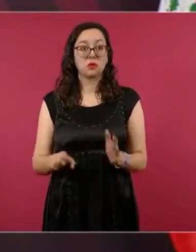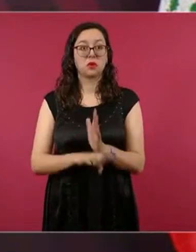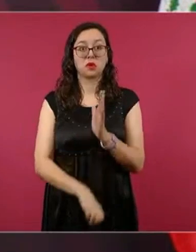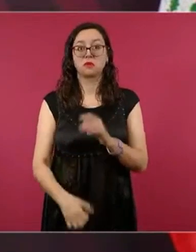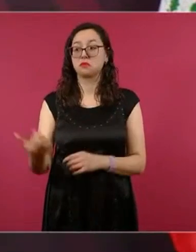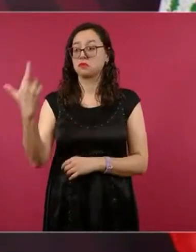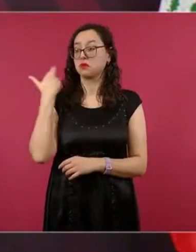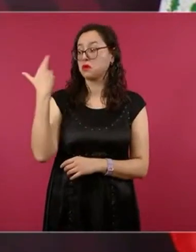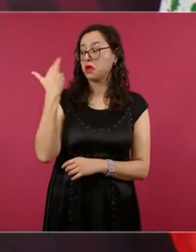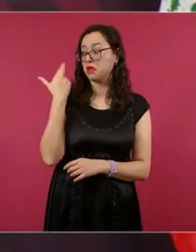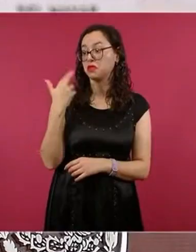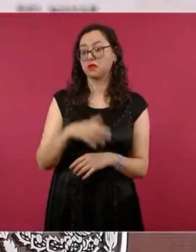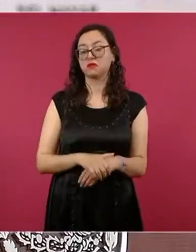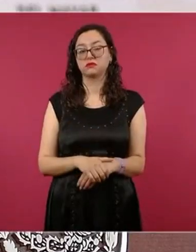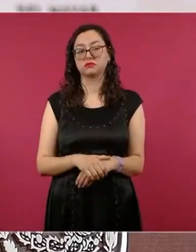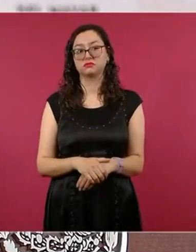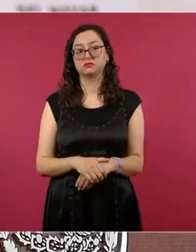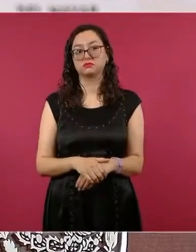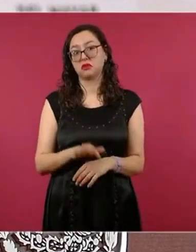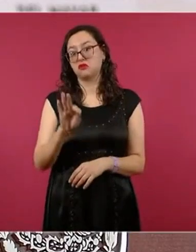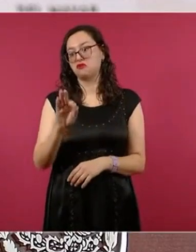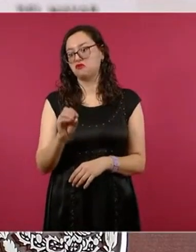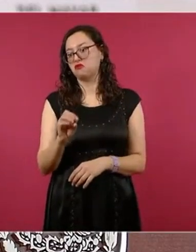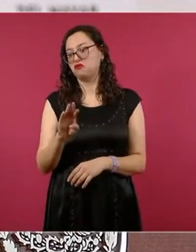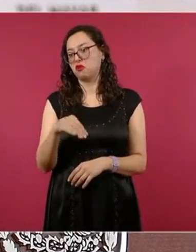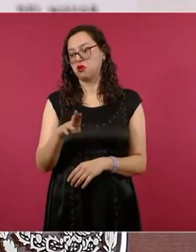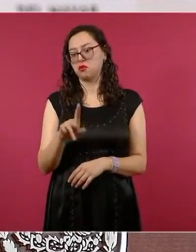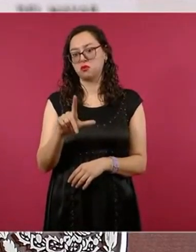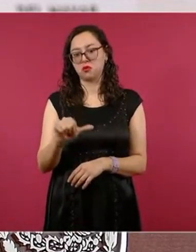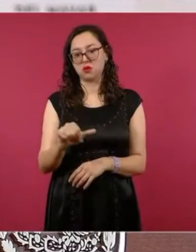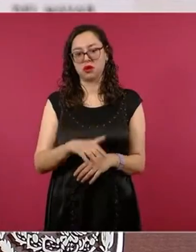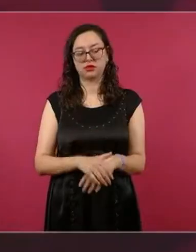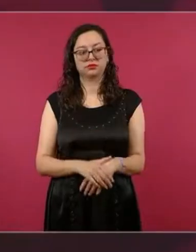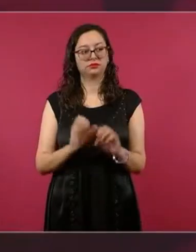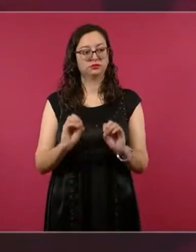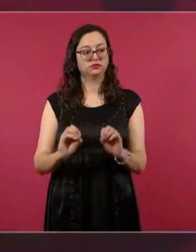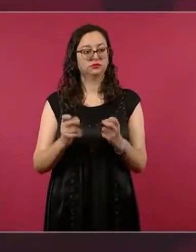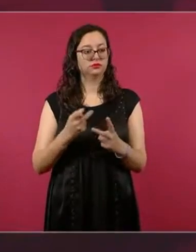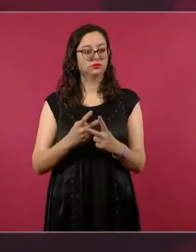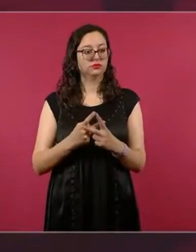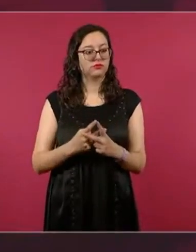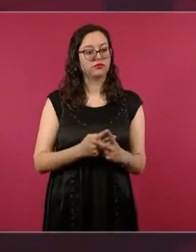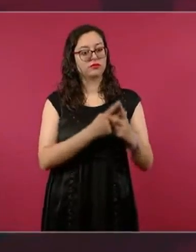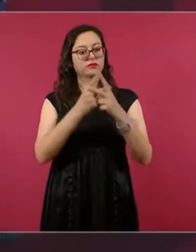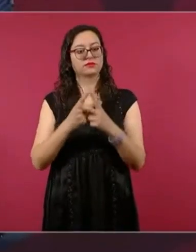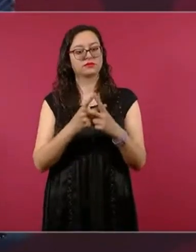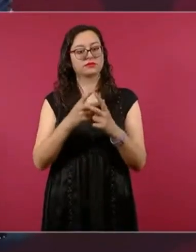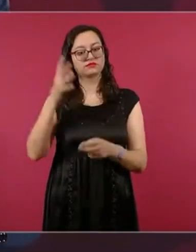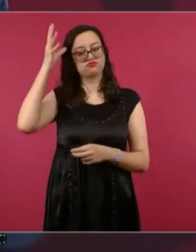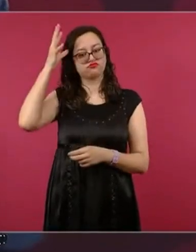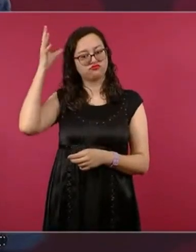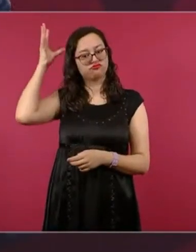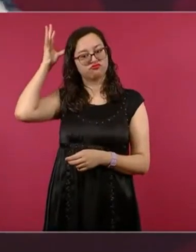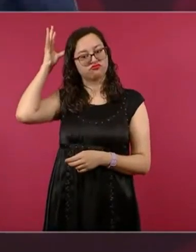o los programas de Televisa o de Azteca o de